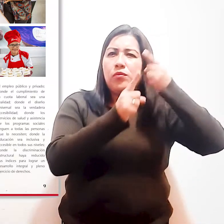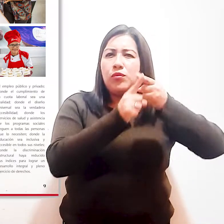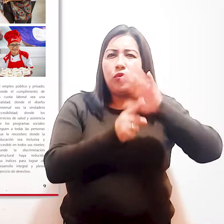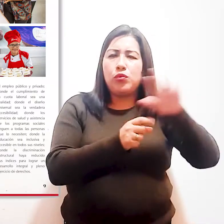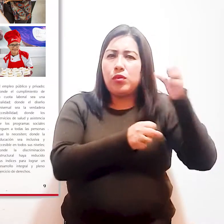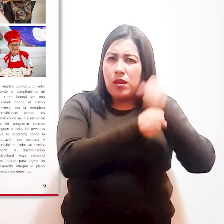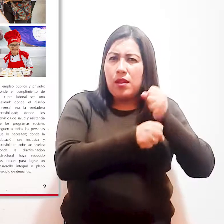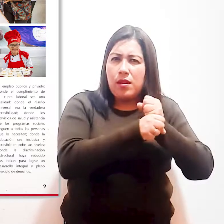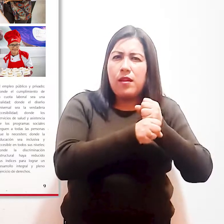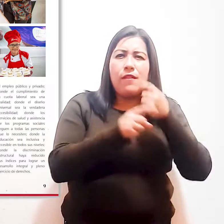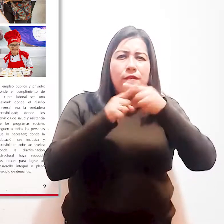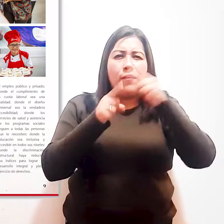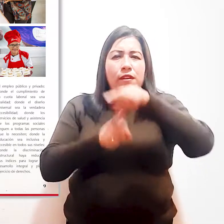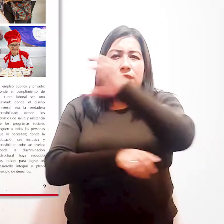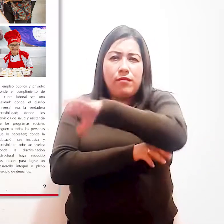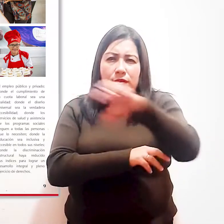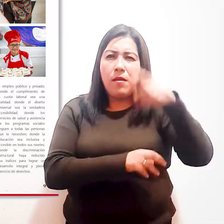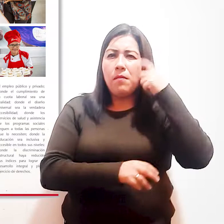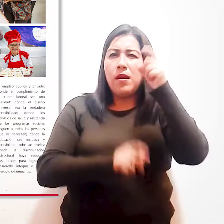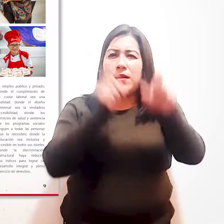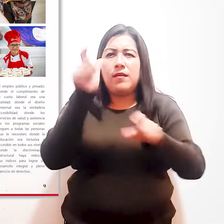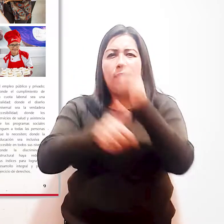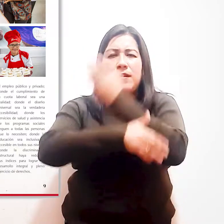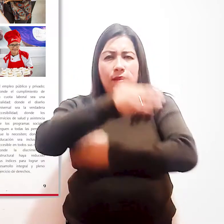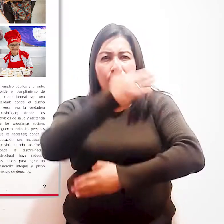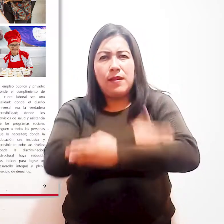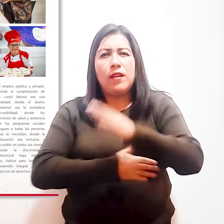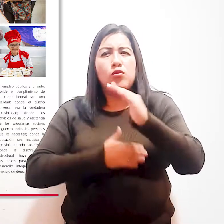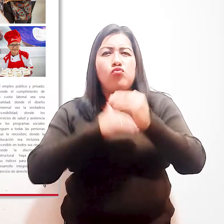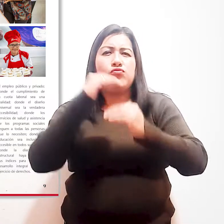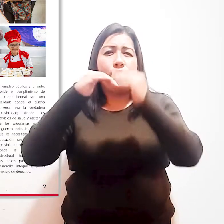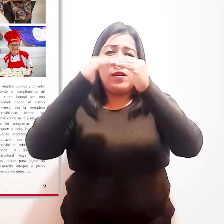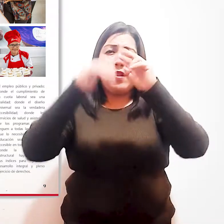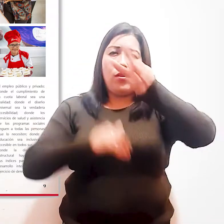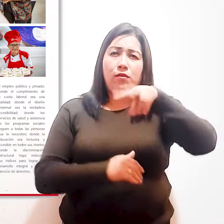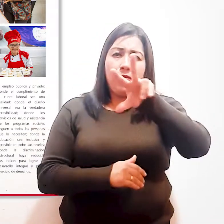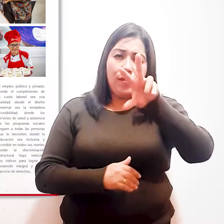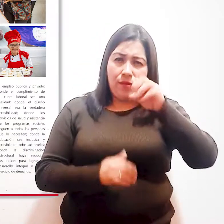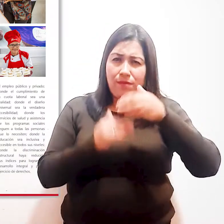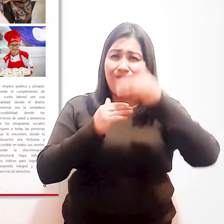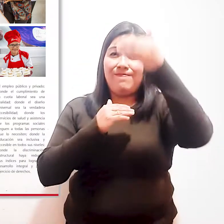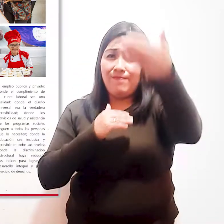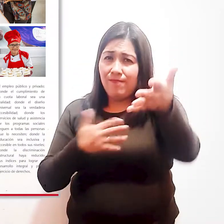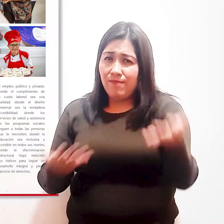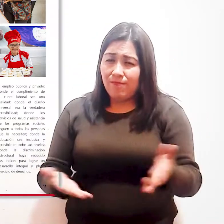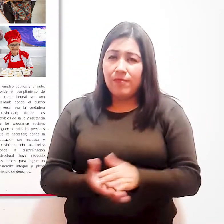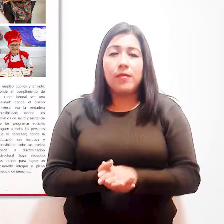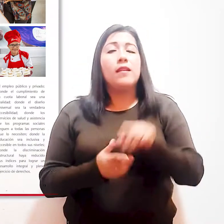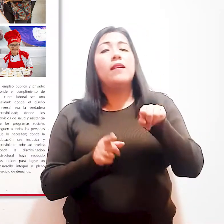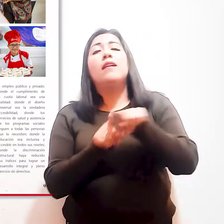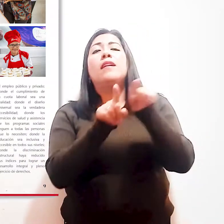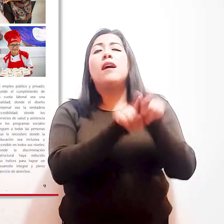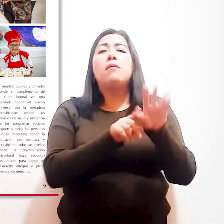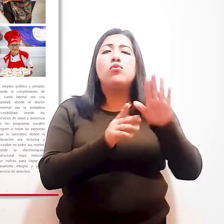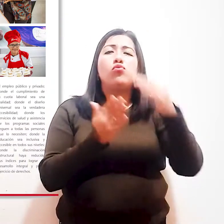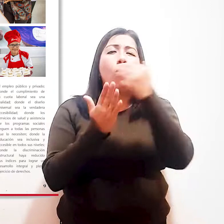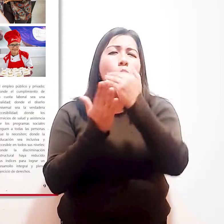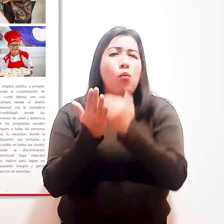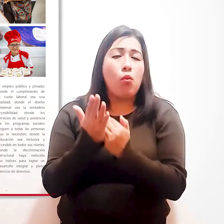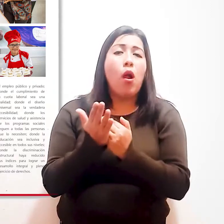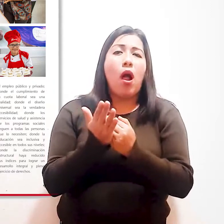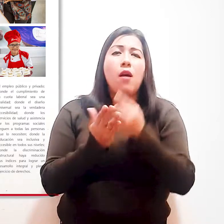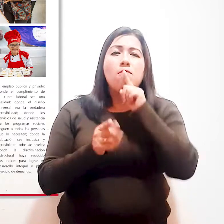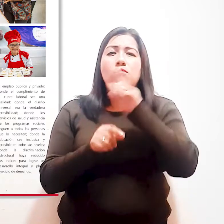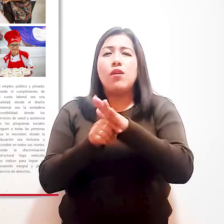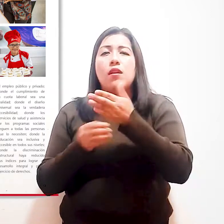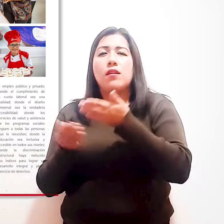Política Nacional Multisectorial en Discapacidad para el Desarrollo al 2030 y la propuesta de un catálogo de 31 servicios a ser